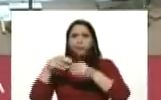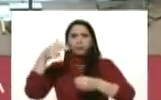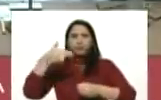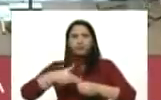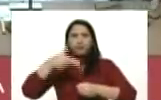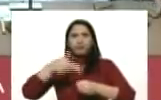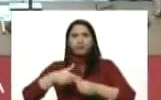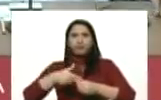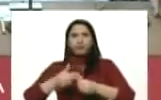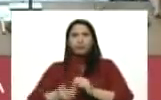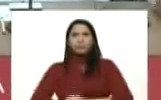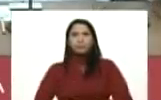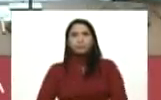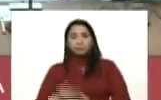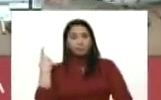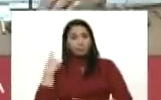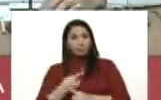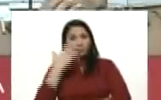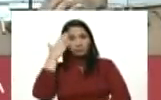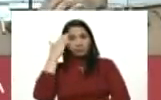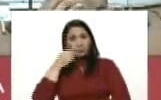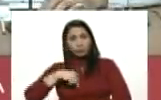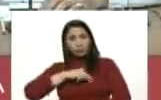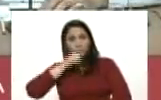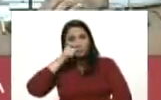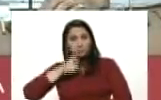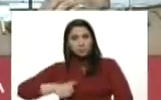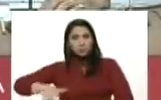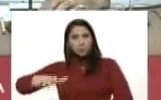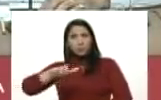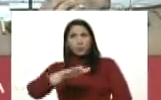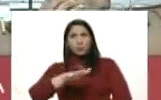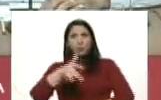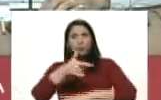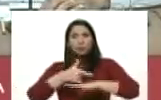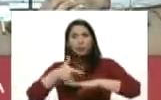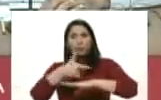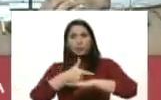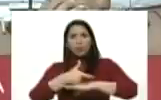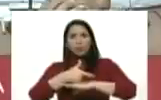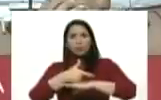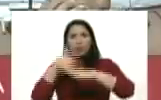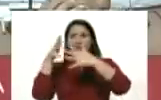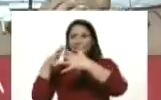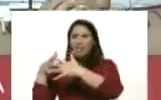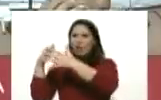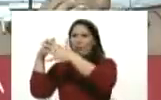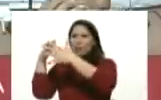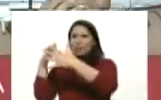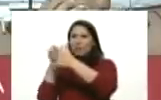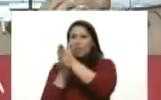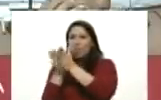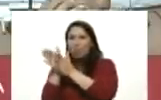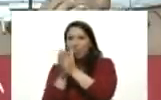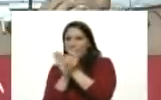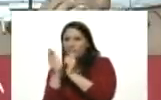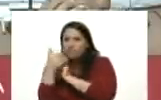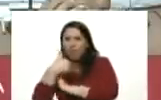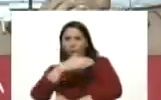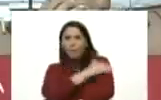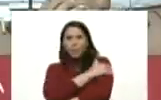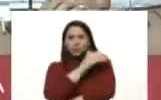debe saber nuestro pueblo que el gobierno de los Estados Unidos en conchupancia con la oposición